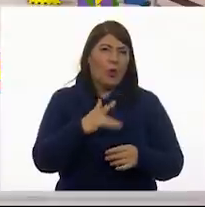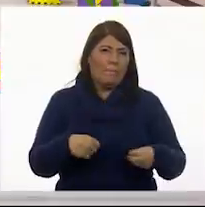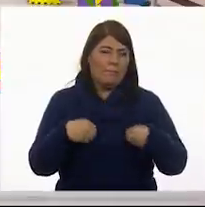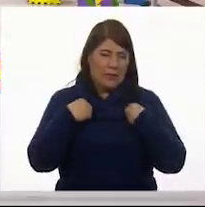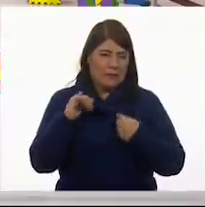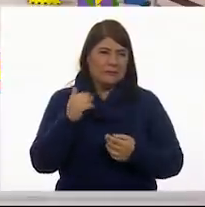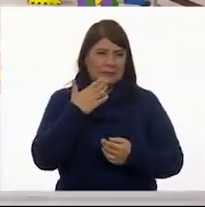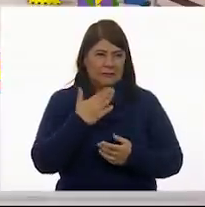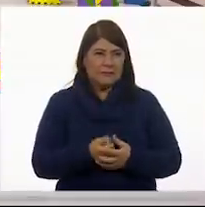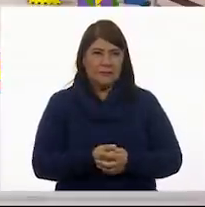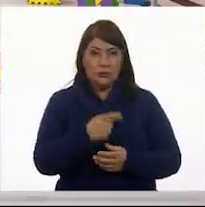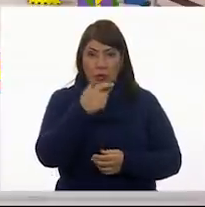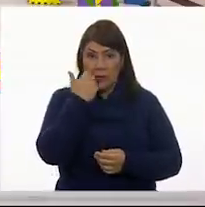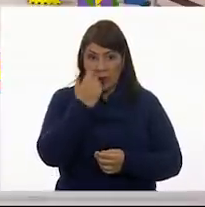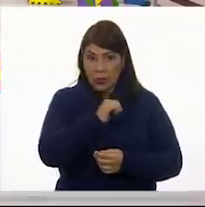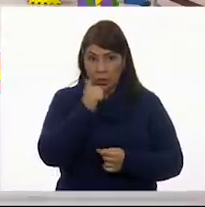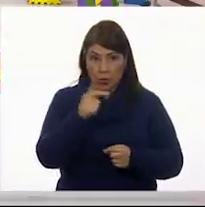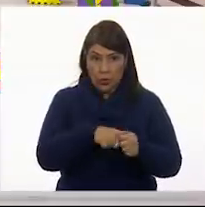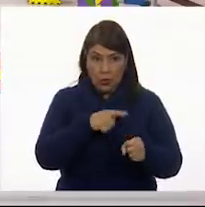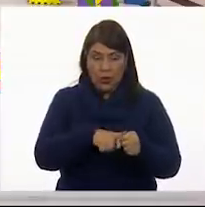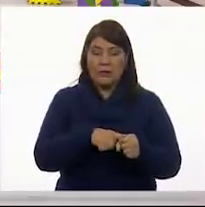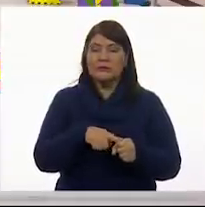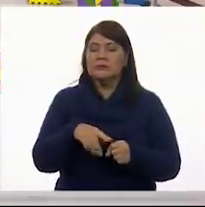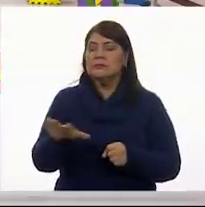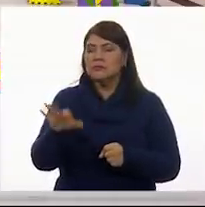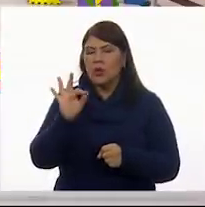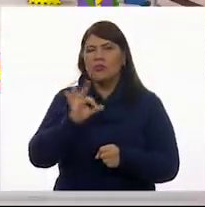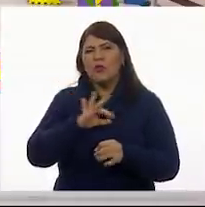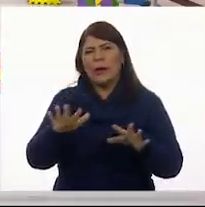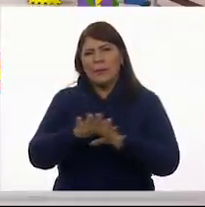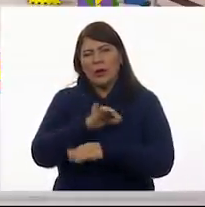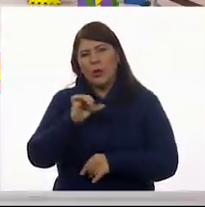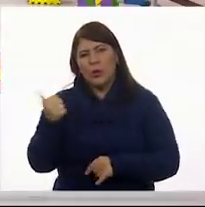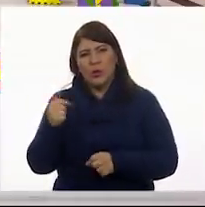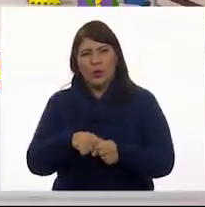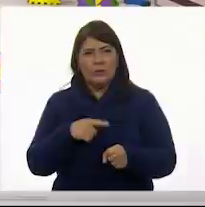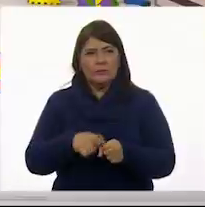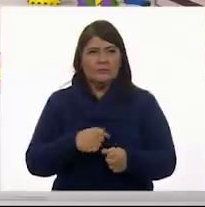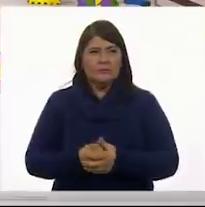¿Te gustaría ocupar otro color, Brie? Sí, ¿podemos cambiarle? Ok.